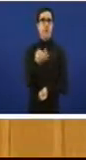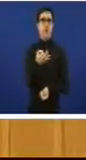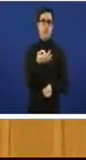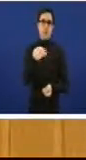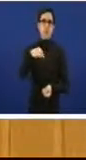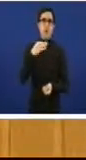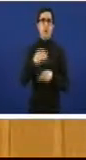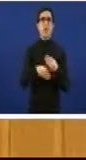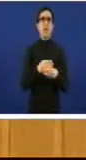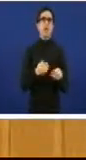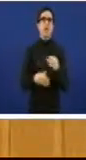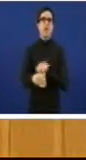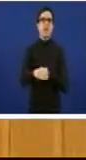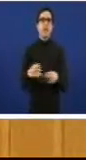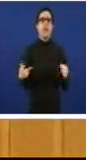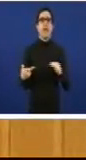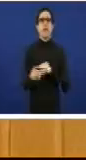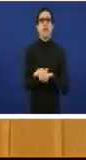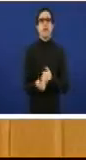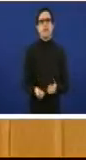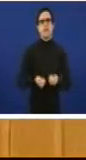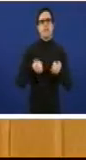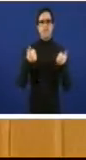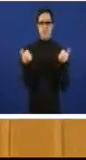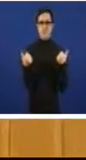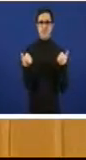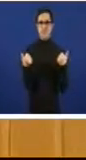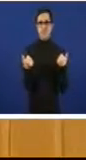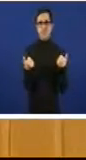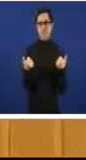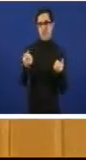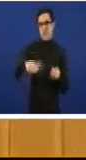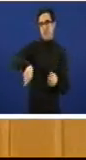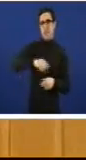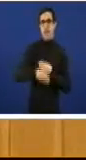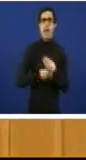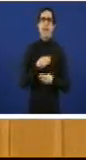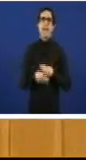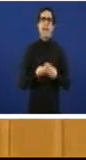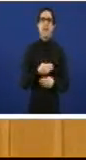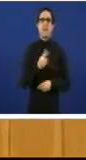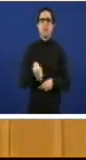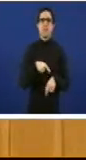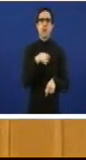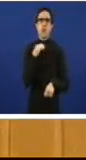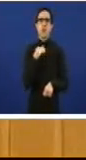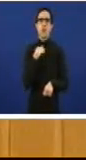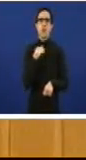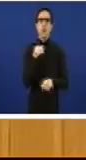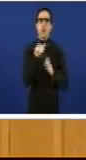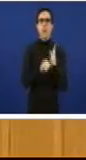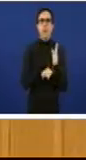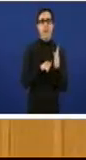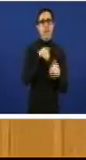recortes. Polo tanto, vostedes o que están facendo non é xo cumplindo co seu programa electoral, co seus compromisos electorais,